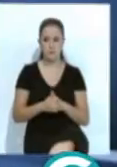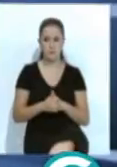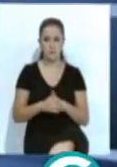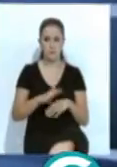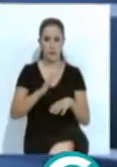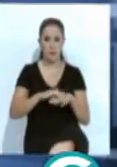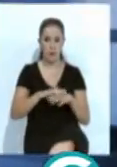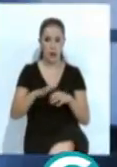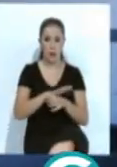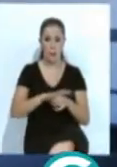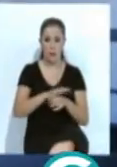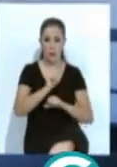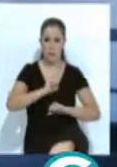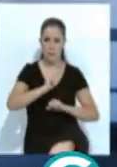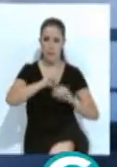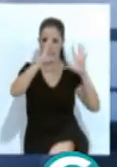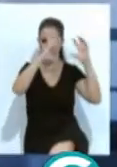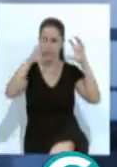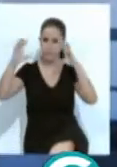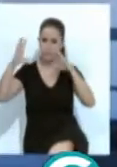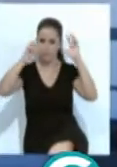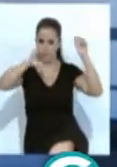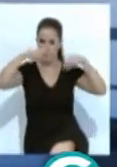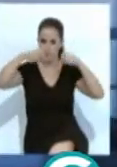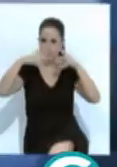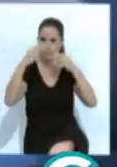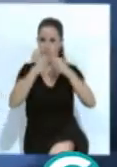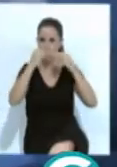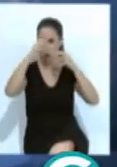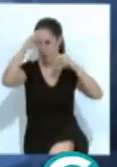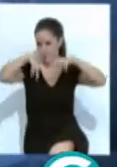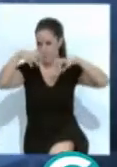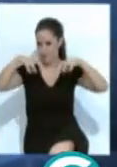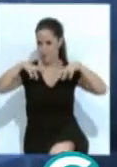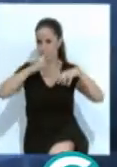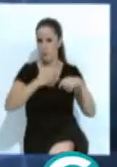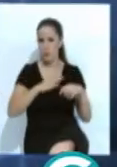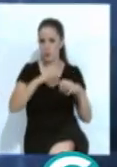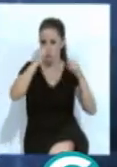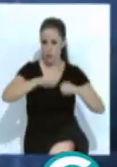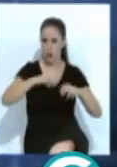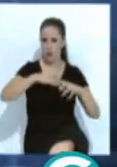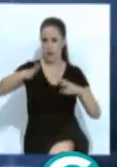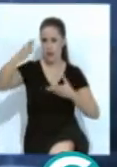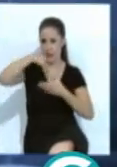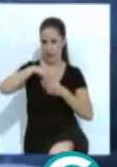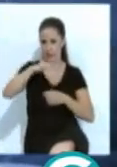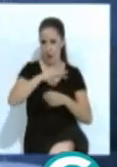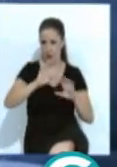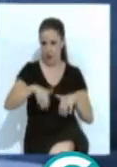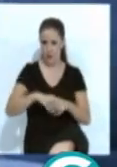Para la provincia se esperan chubascos acompañados de tormentas, que podrían ser localmente fuertes en el interior.